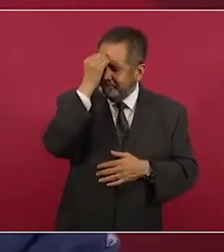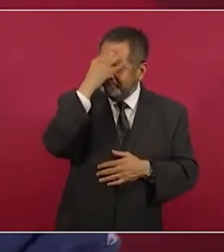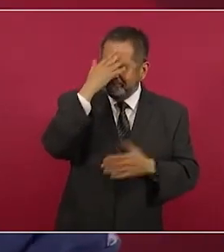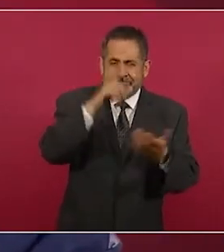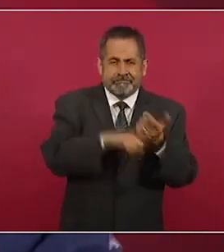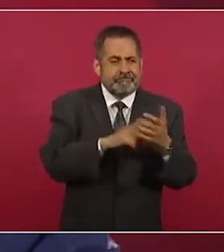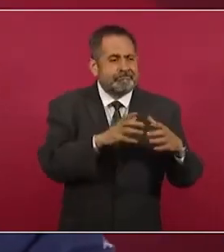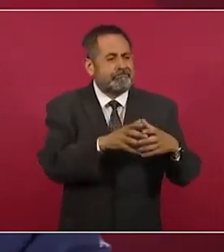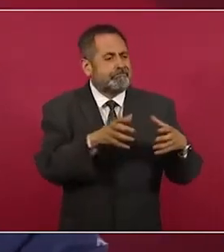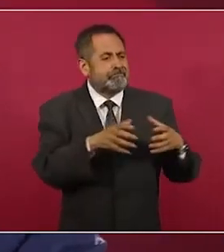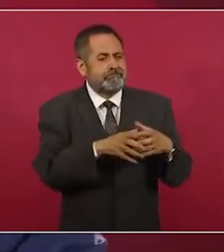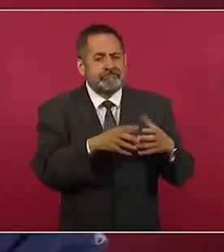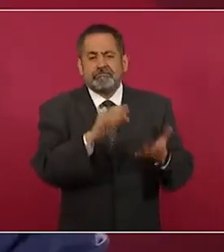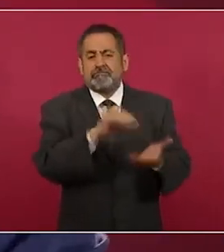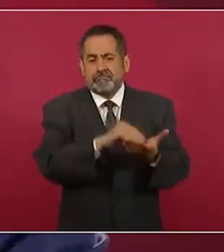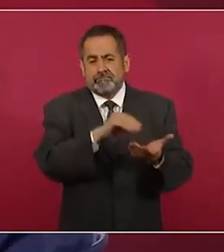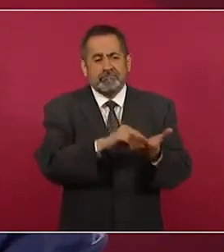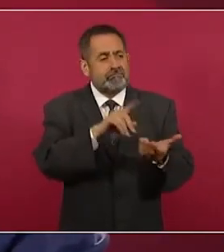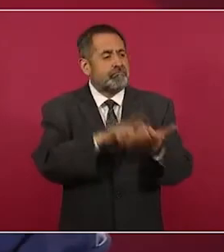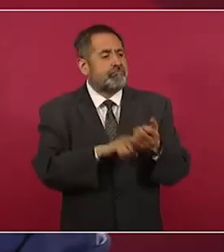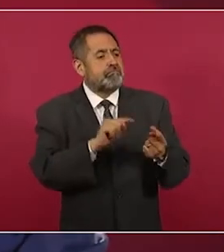que predomina